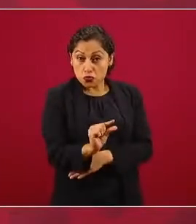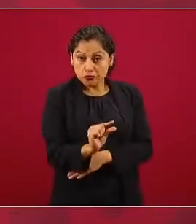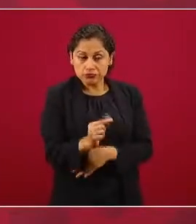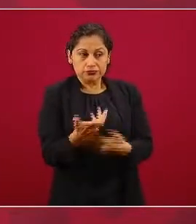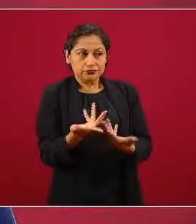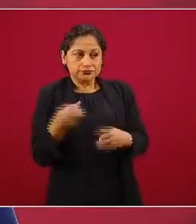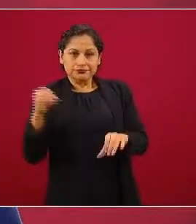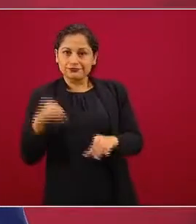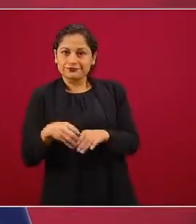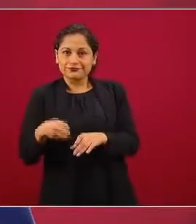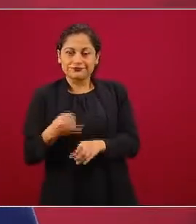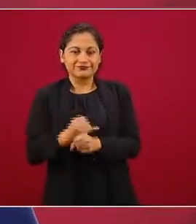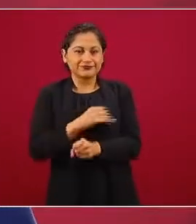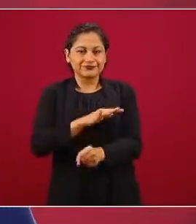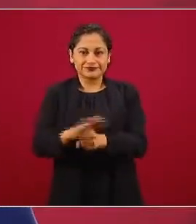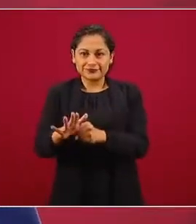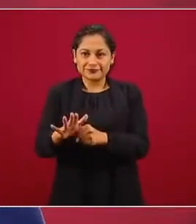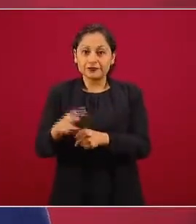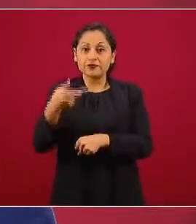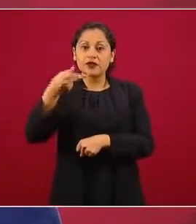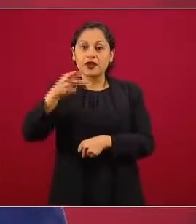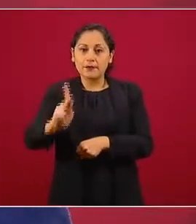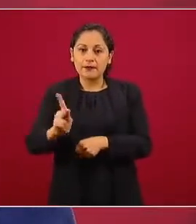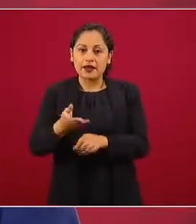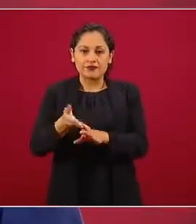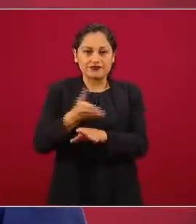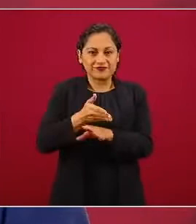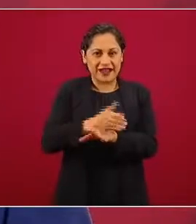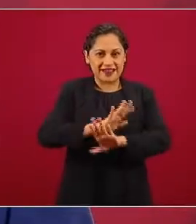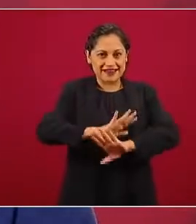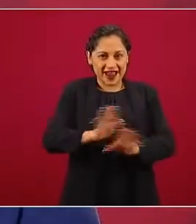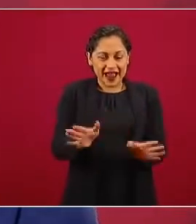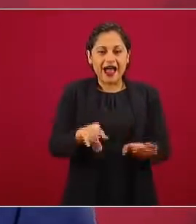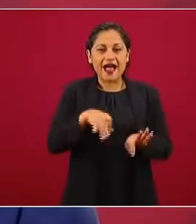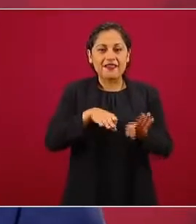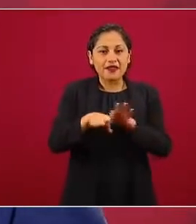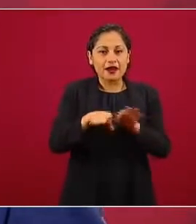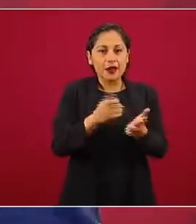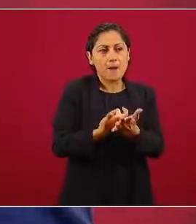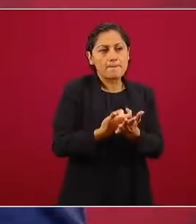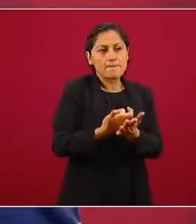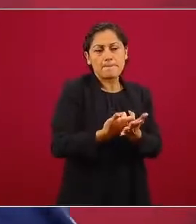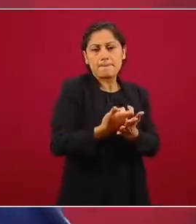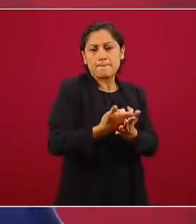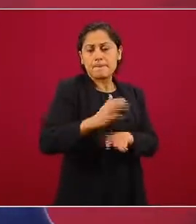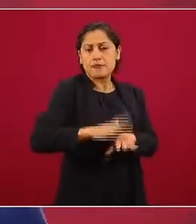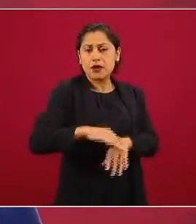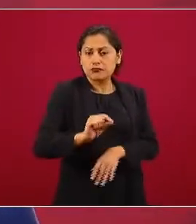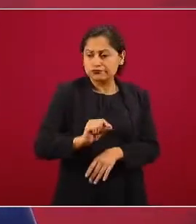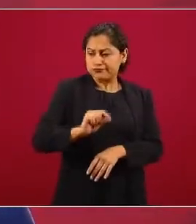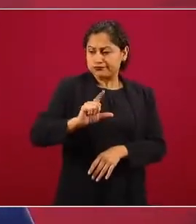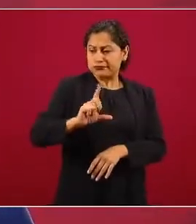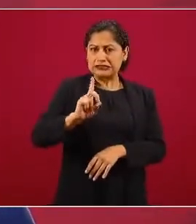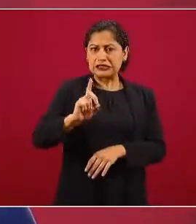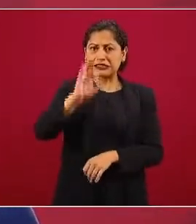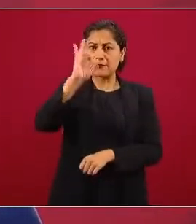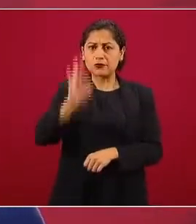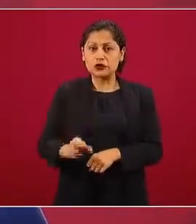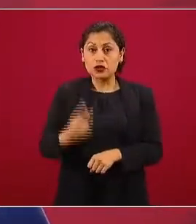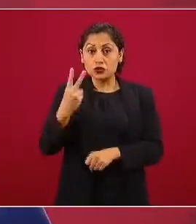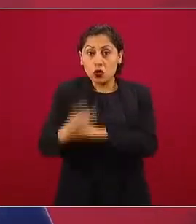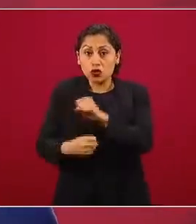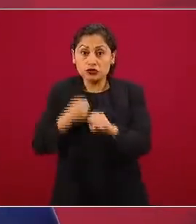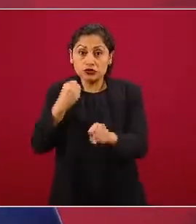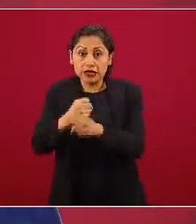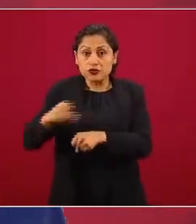salario que se ha tenido con los incrementos al salario mínimo de casi 30 por ciento en apenas dos años de gobierno